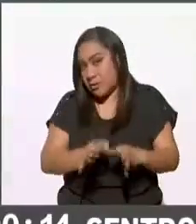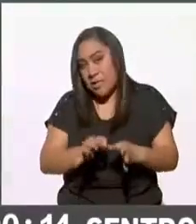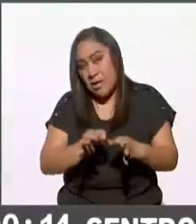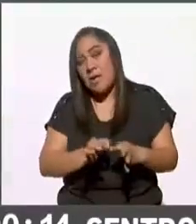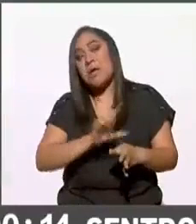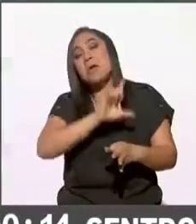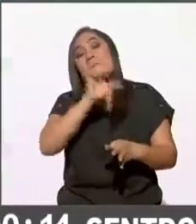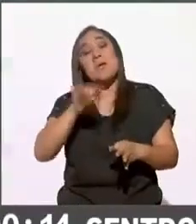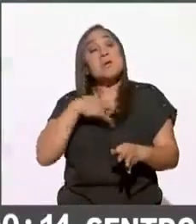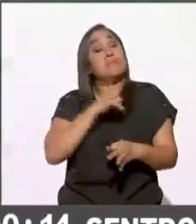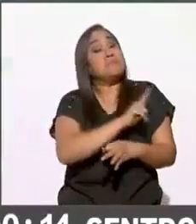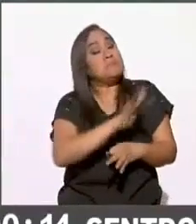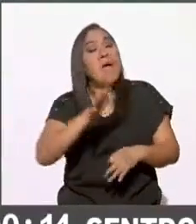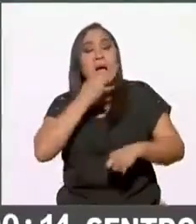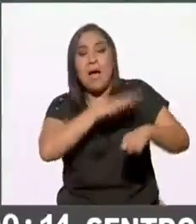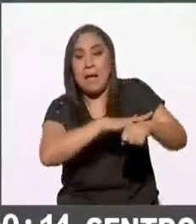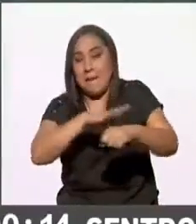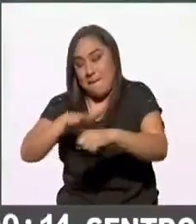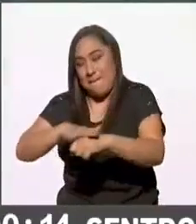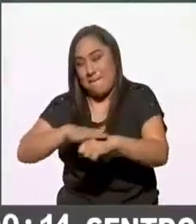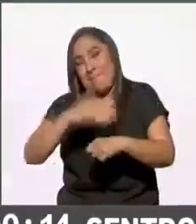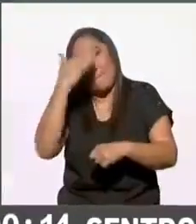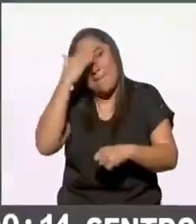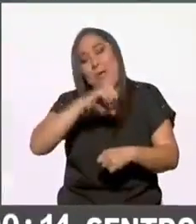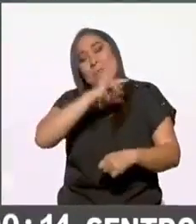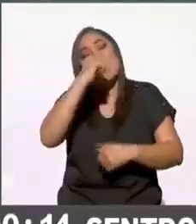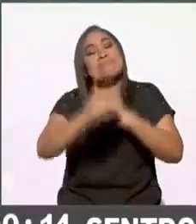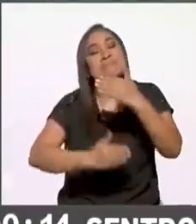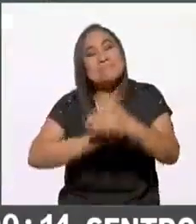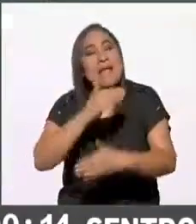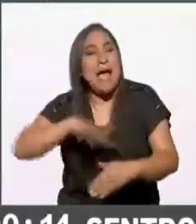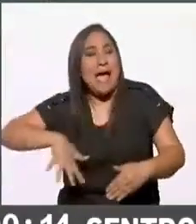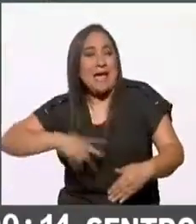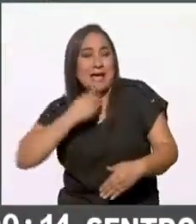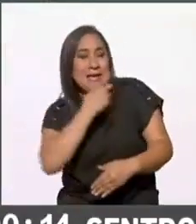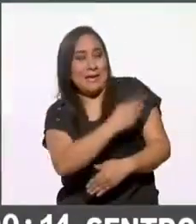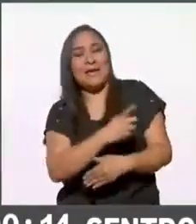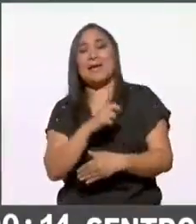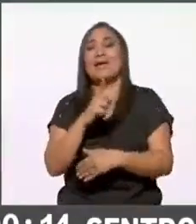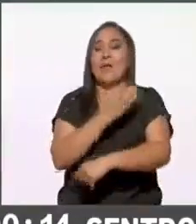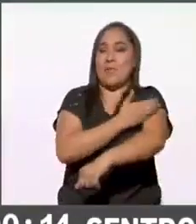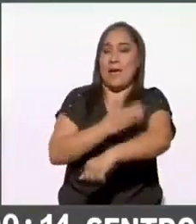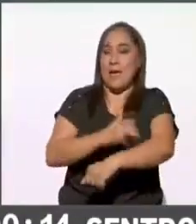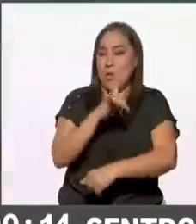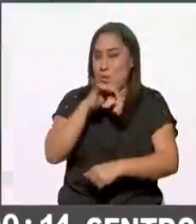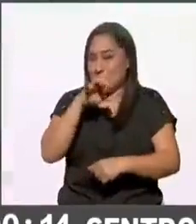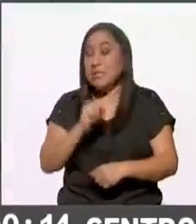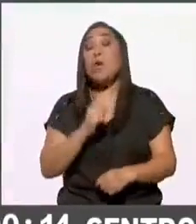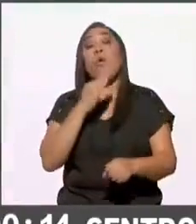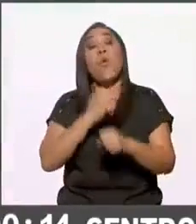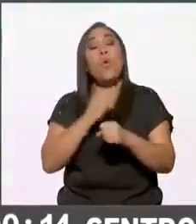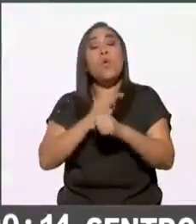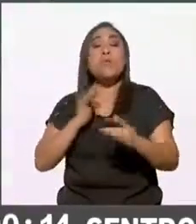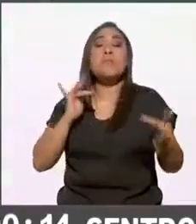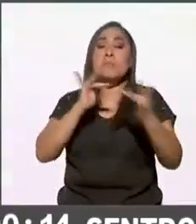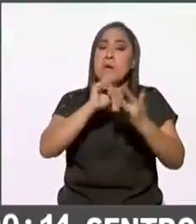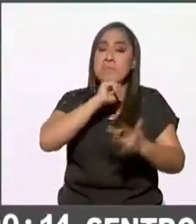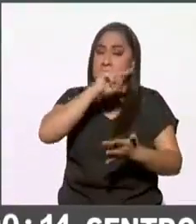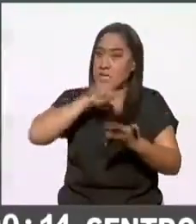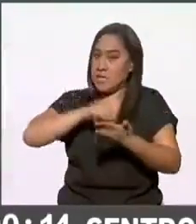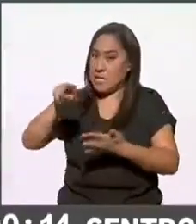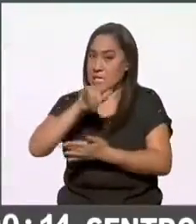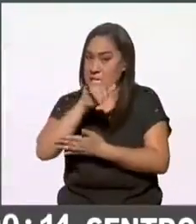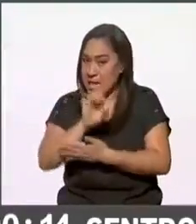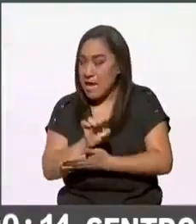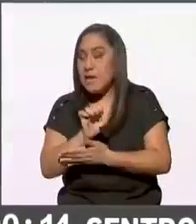a conocer en los siguientes días y vendrá todo lo demás que ya nos comentaba nuestro compañero Luis A. Méndez y vamos a enlazarnos también ahí en la sede del INE